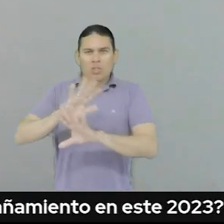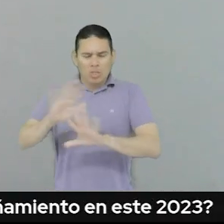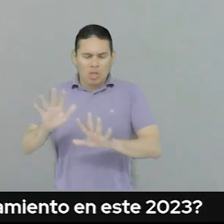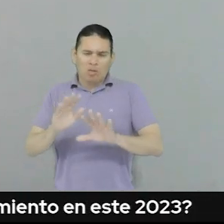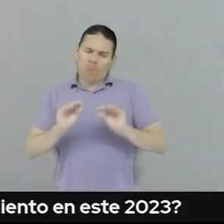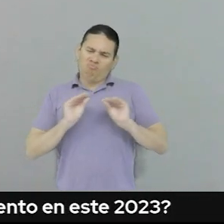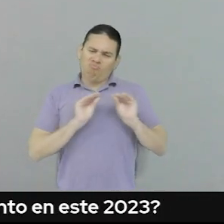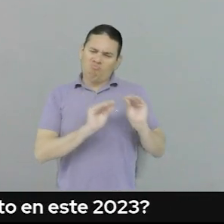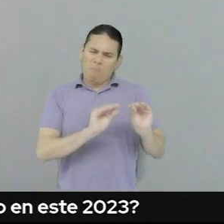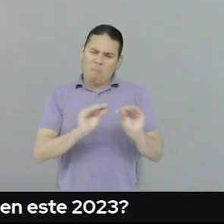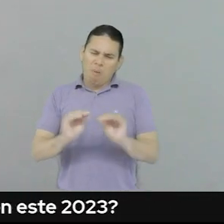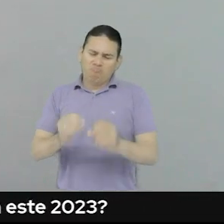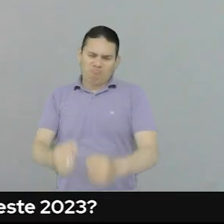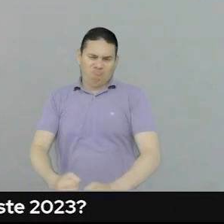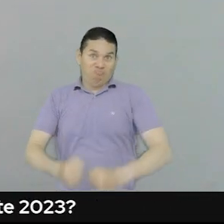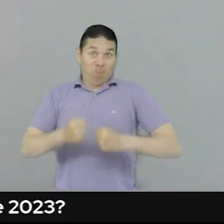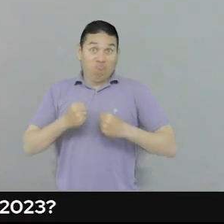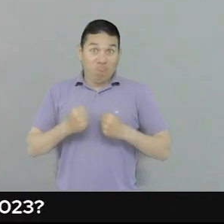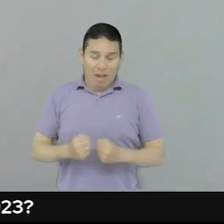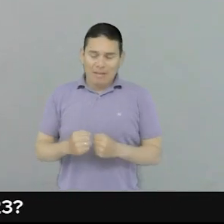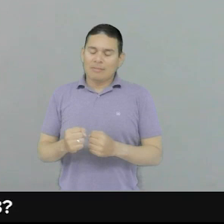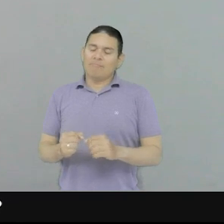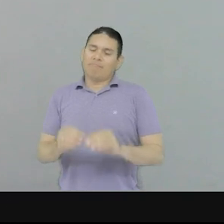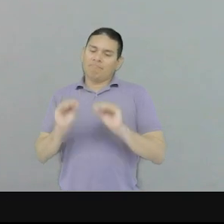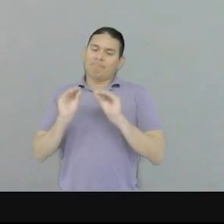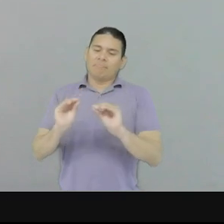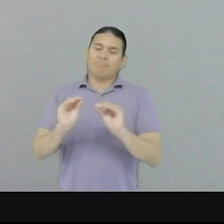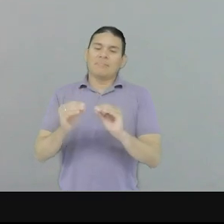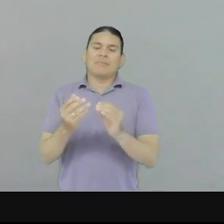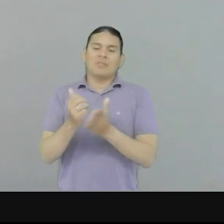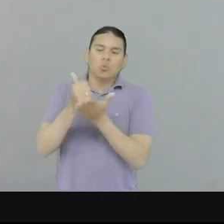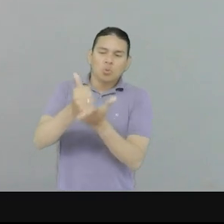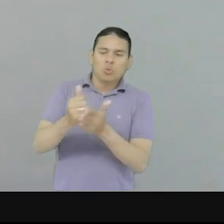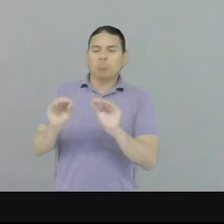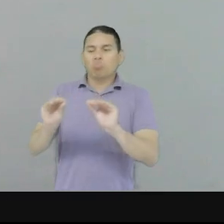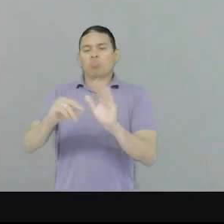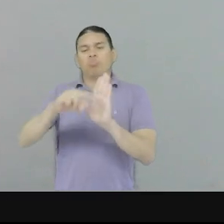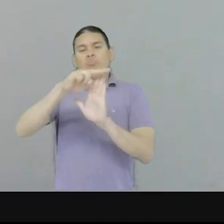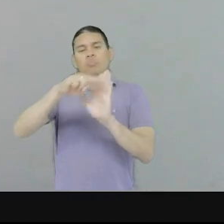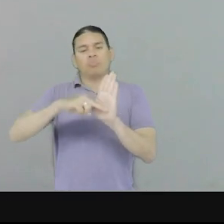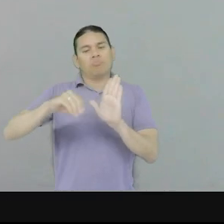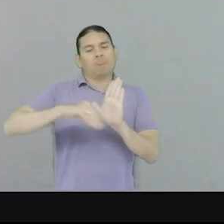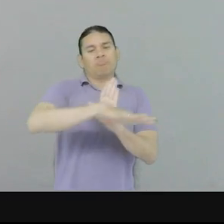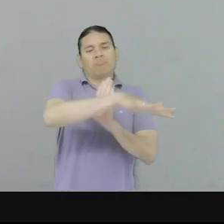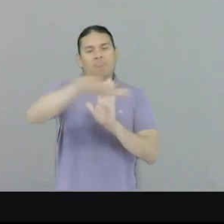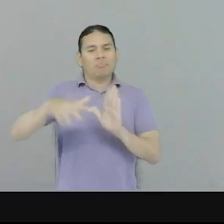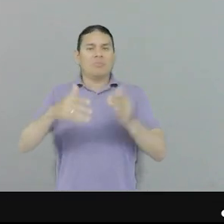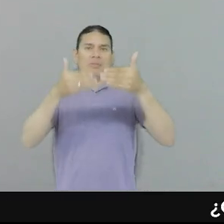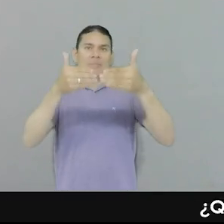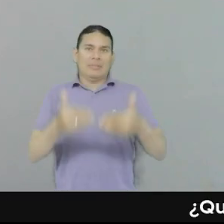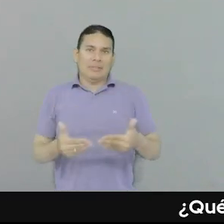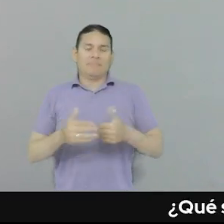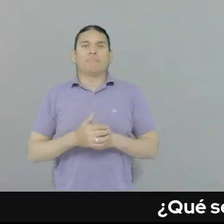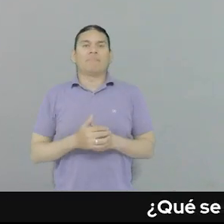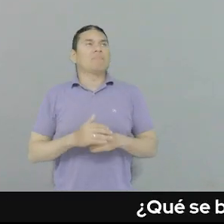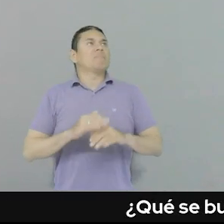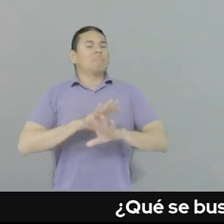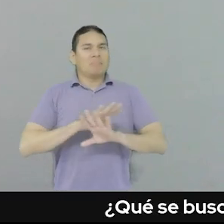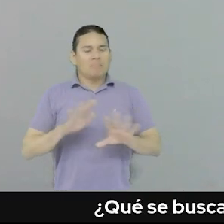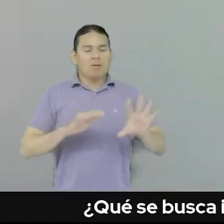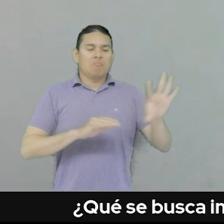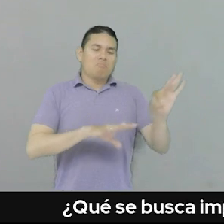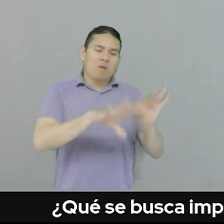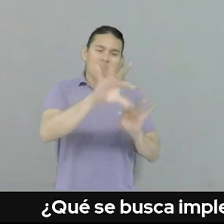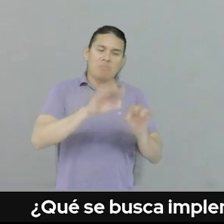fortalecimos la fase anterior en sus procesos de política pública de discapacidad. En ese orden de ideas hemos seleccionado